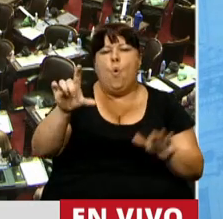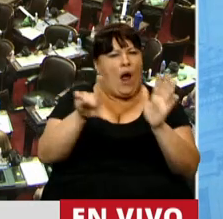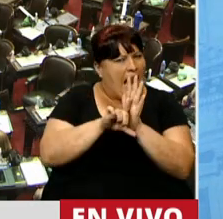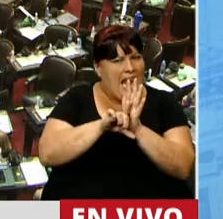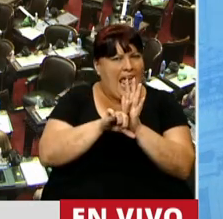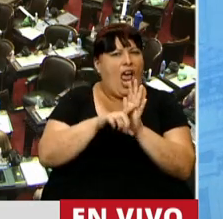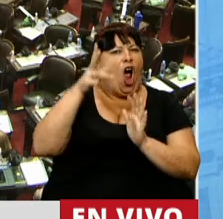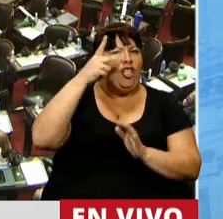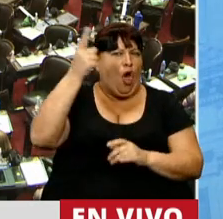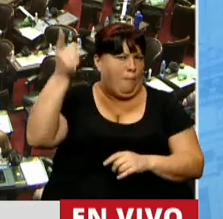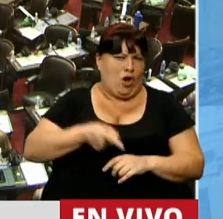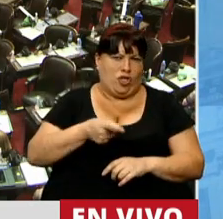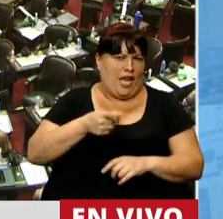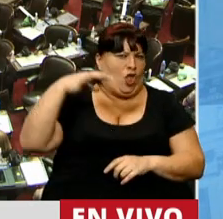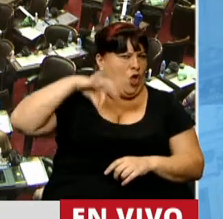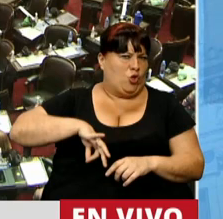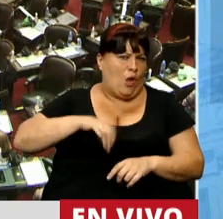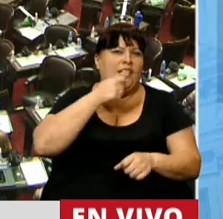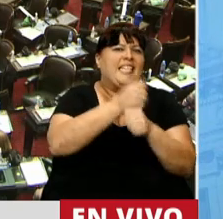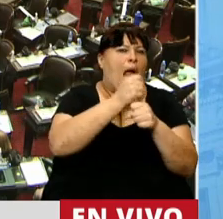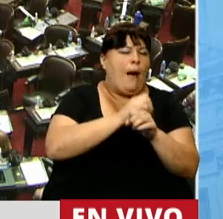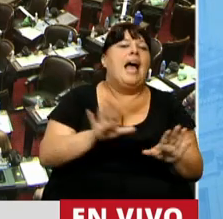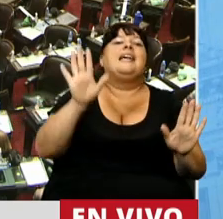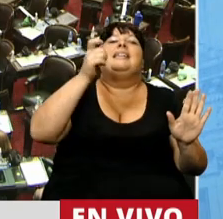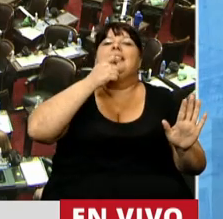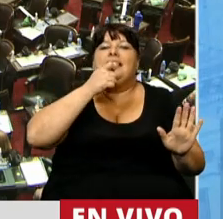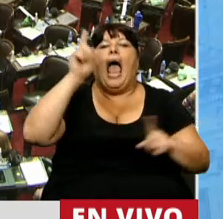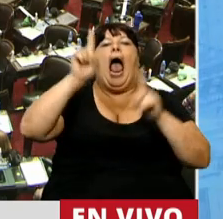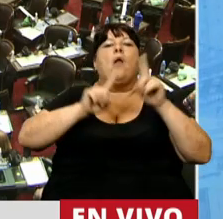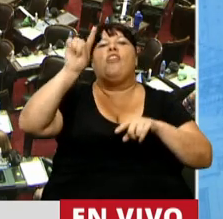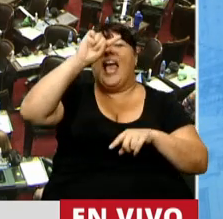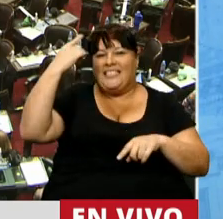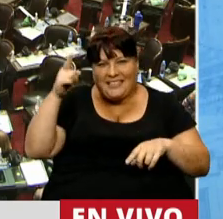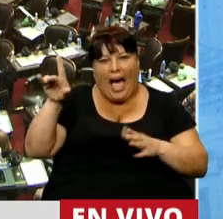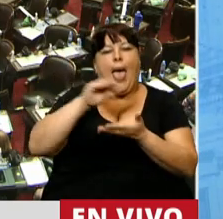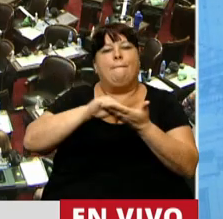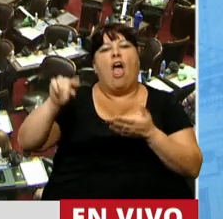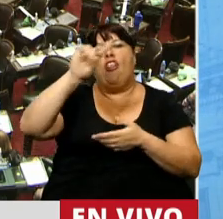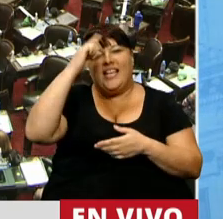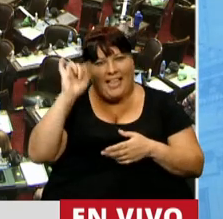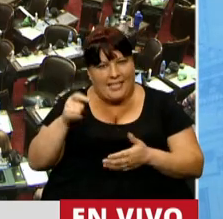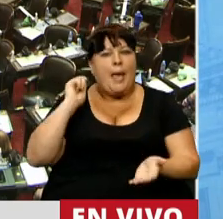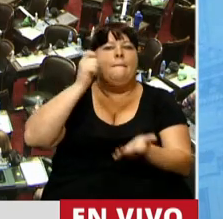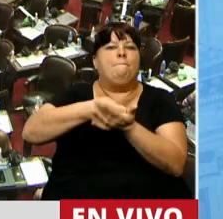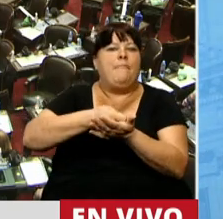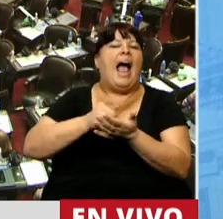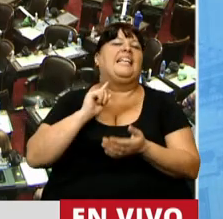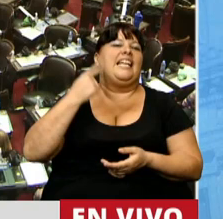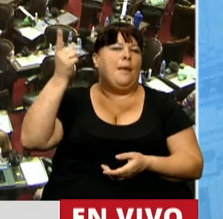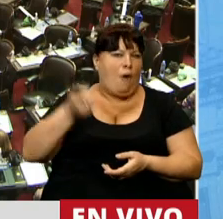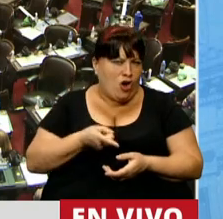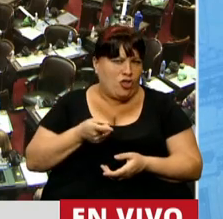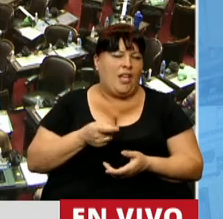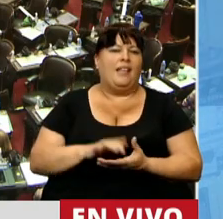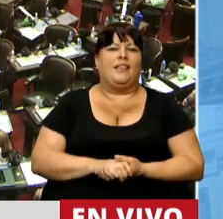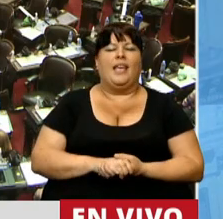hubo el 82% de sueldo en la actividad, salvo organismos estatales, empleados estatales, que pagaban un 13% y que tenían